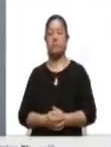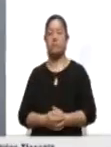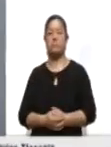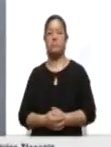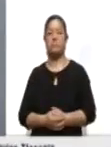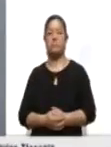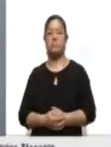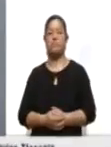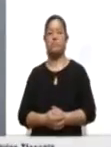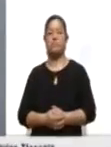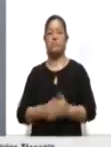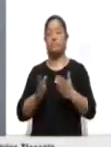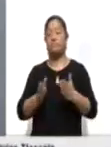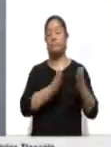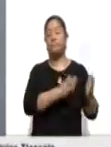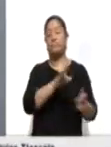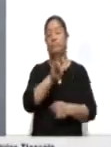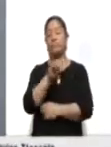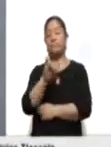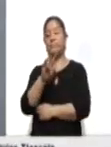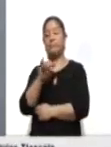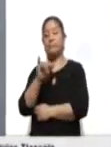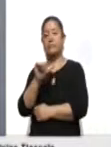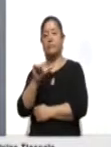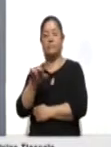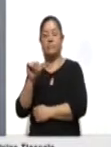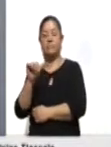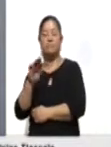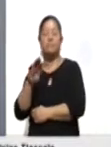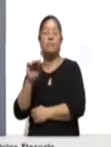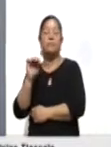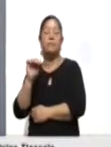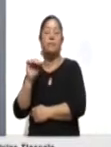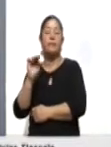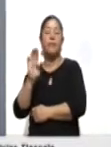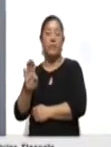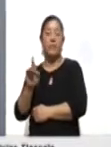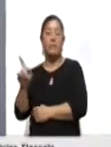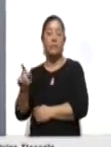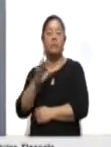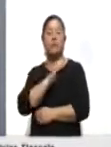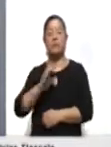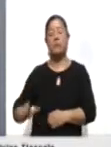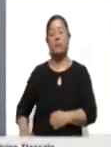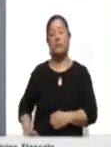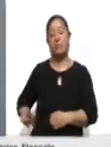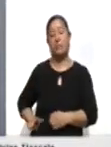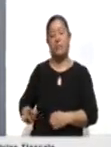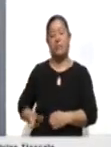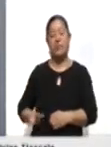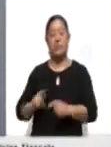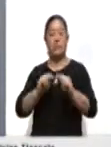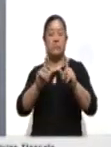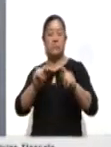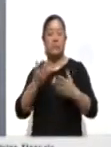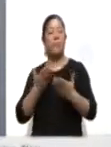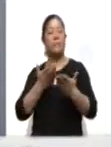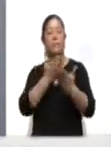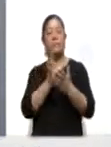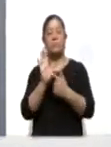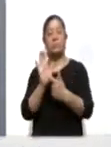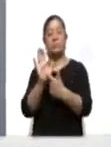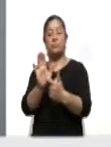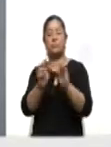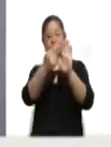Por su parte, Viviana Barbosa Bonola, candidata del Partido Fuerza por México a la gubernatura de Tlaxcala, presentó sus compromisos